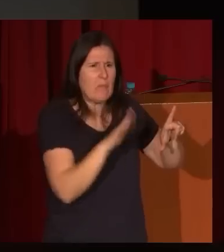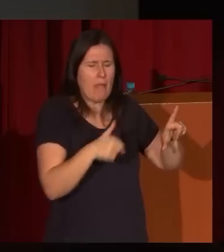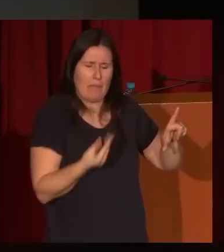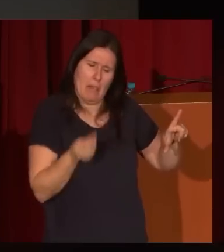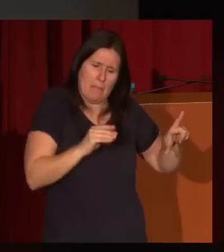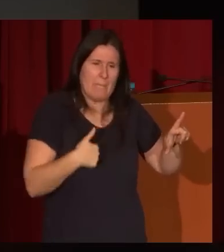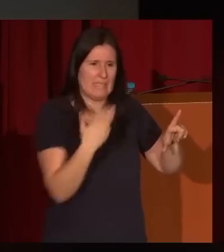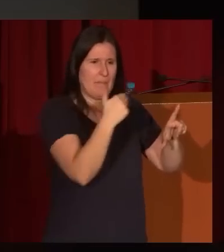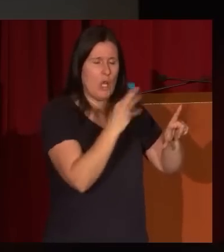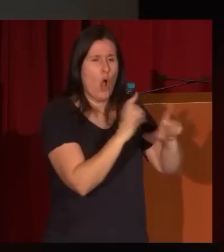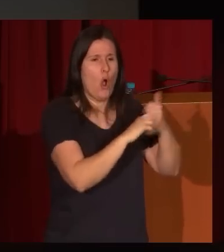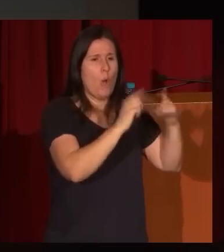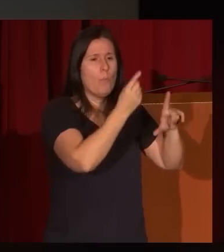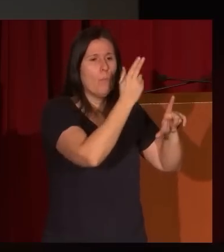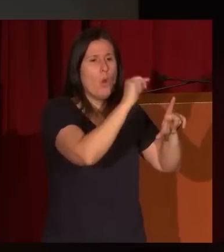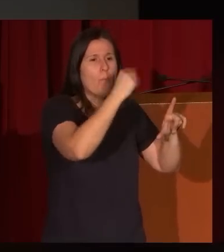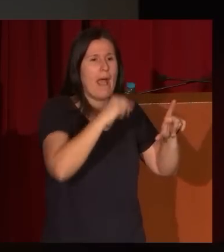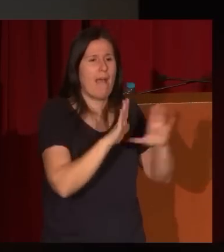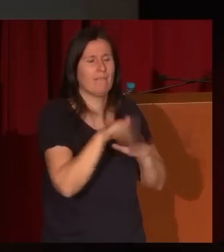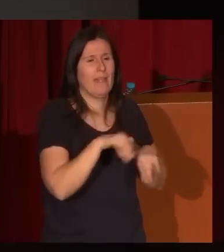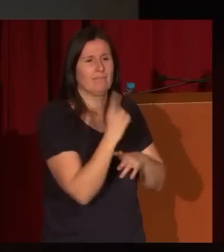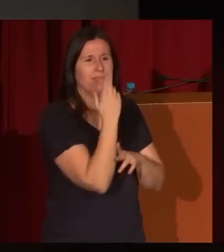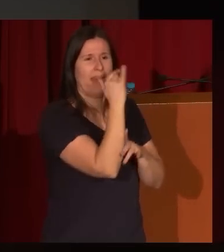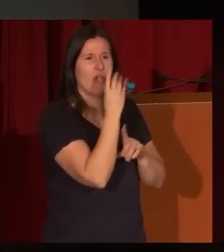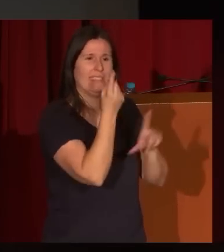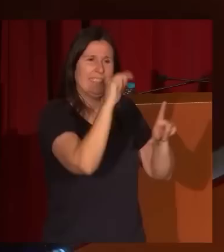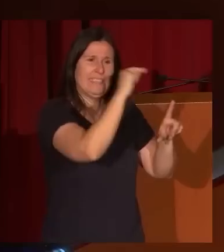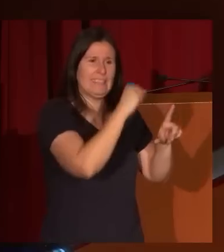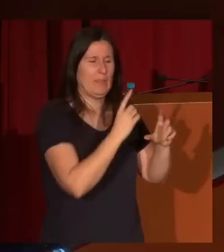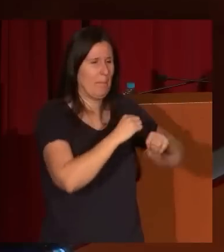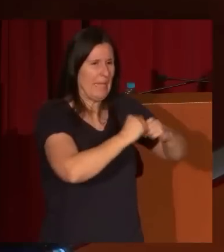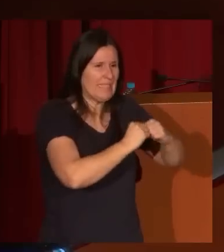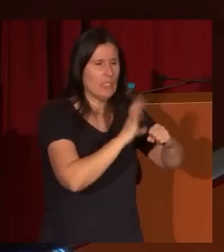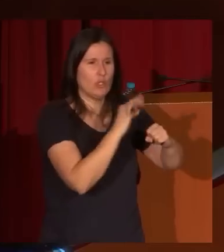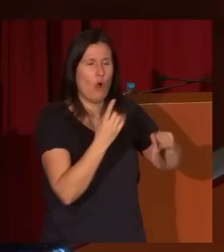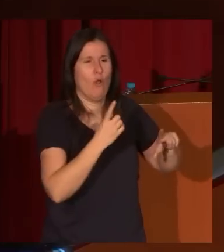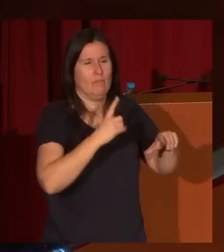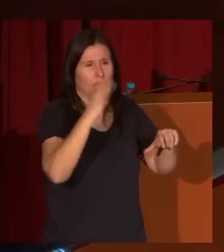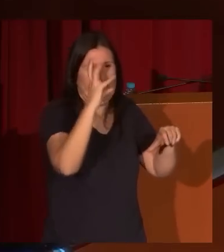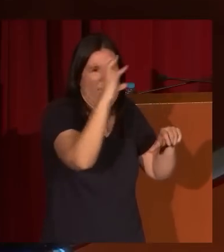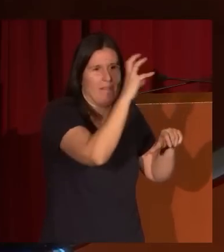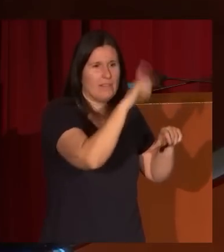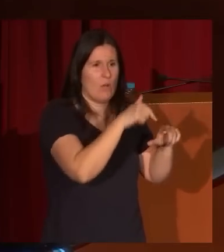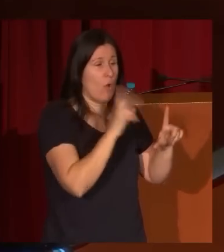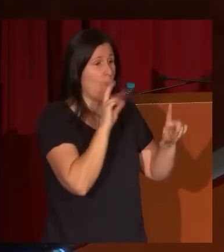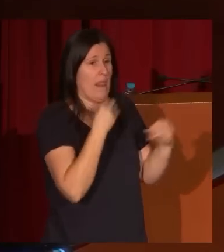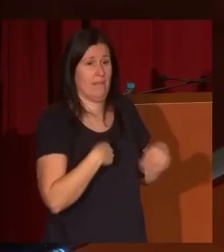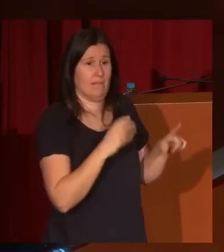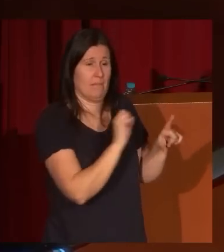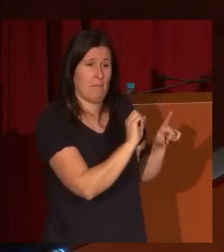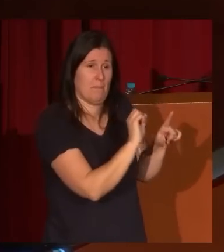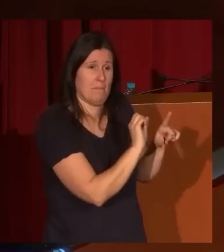de pincel o de pluma acababa los árboles peñas o nieblas según aparecía en la mancha como ven todo